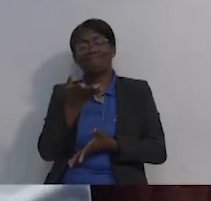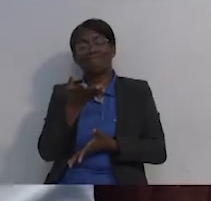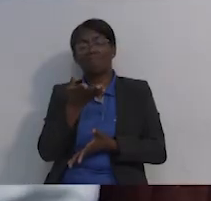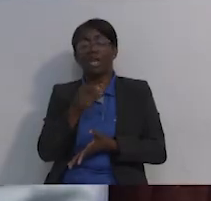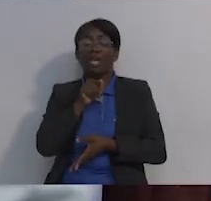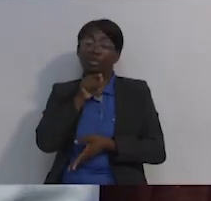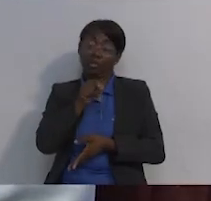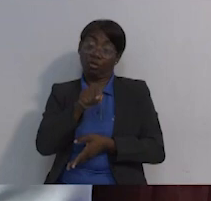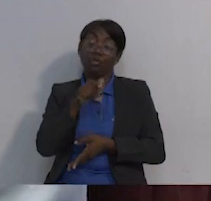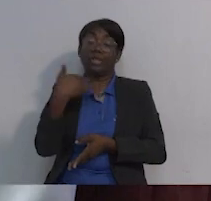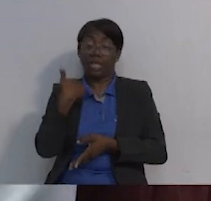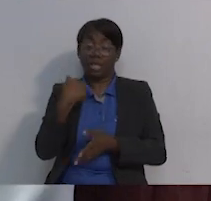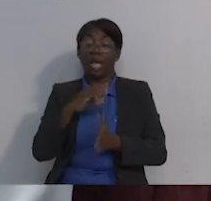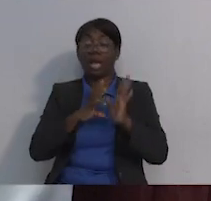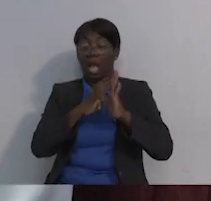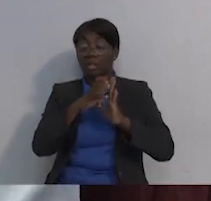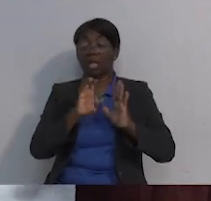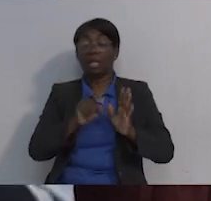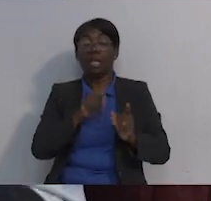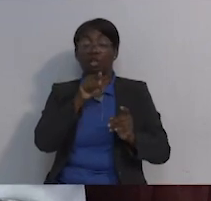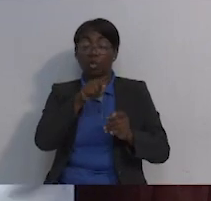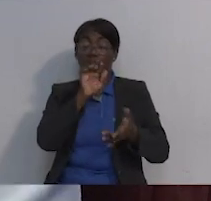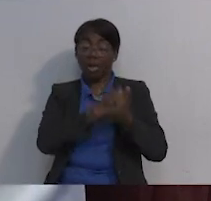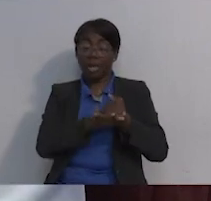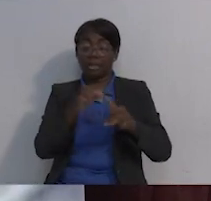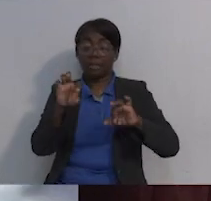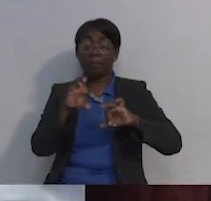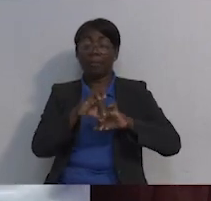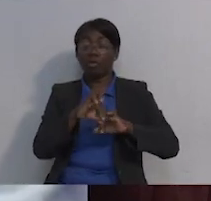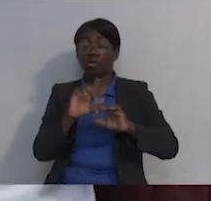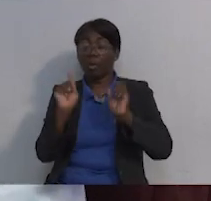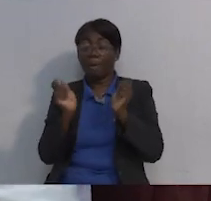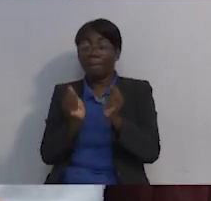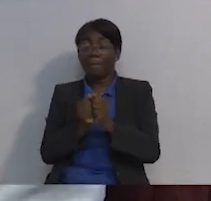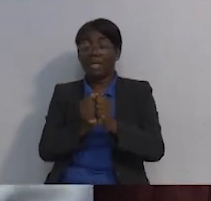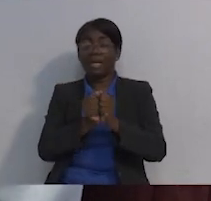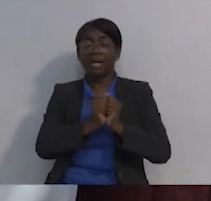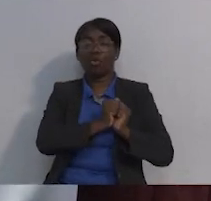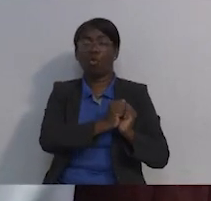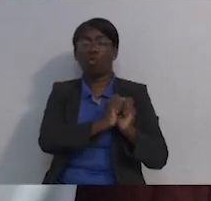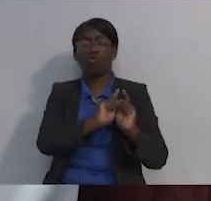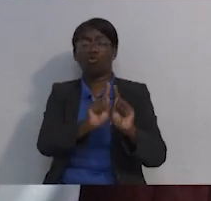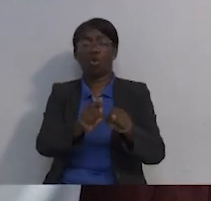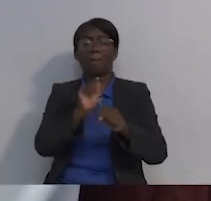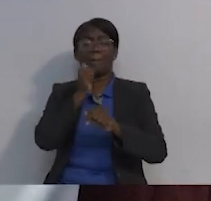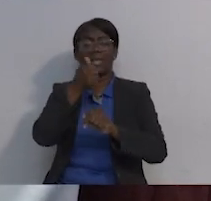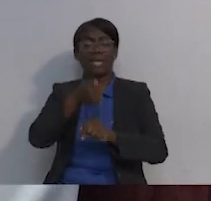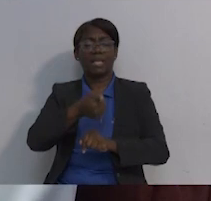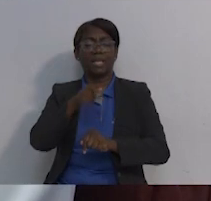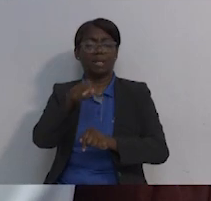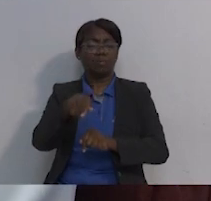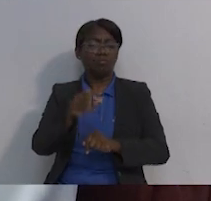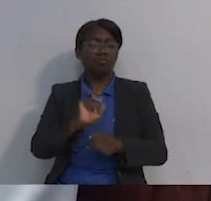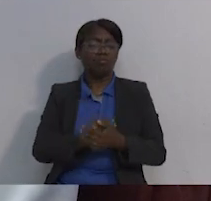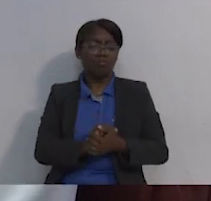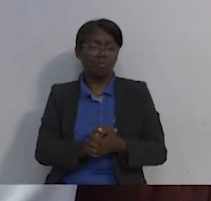tienes cáncer. Ven a mi clínica mañana con tu esposo y vemos las posibilidades.